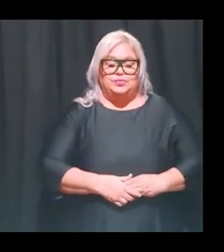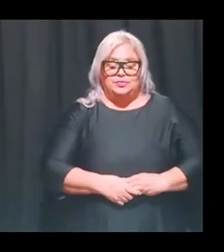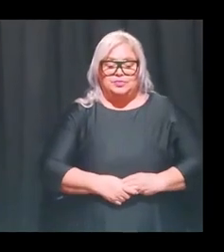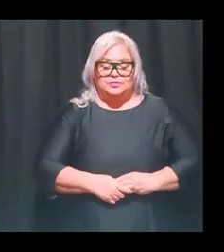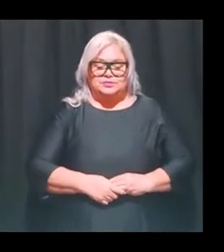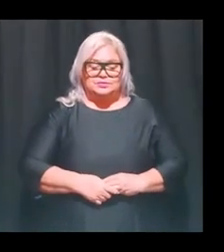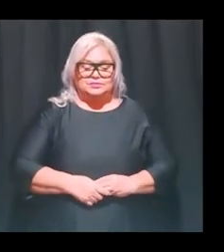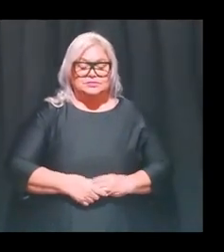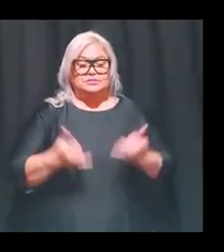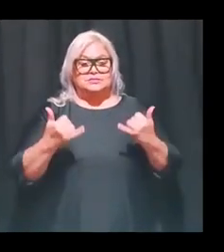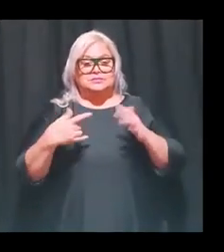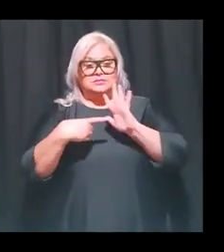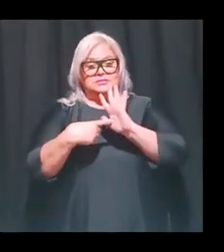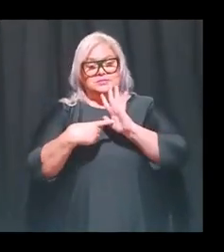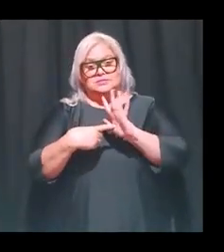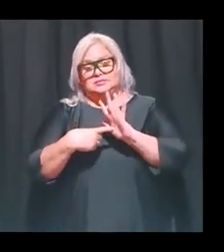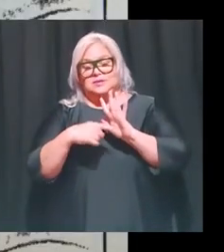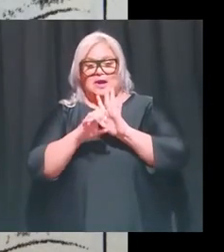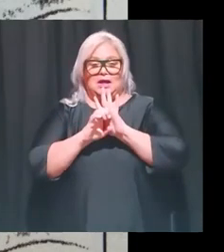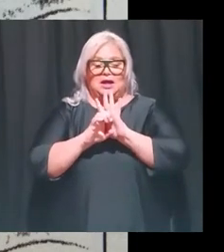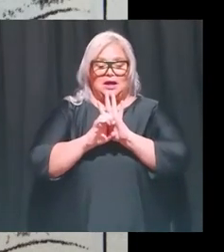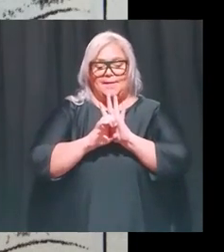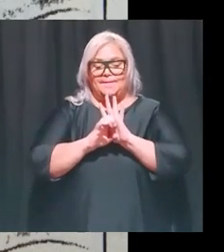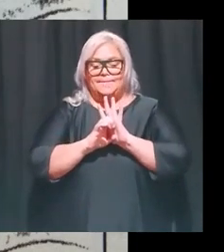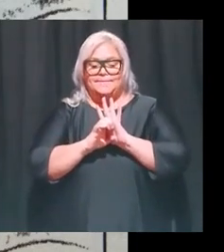Bueno, ahora les voy a mostrar uno que otro ejemplo de